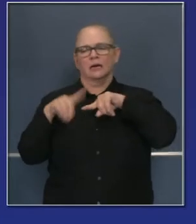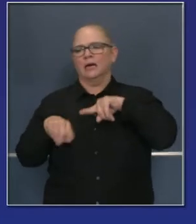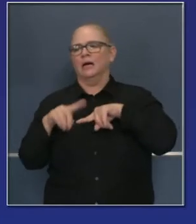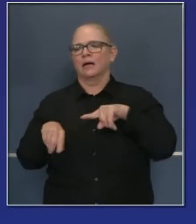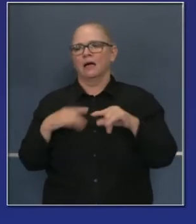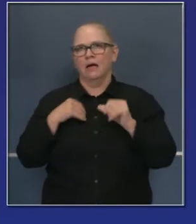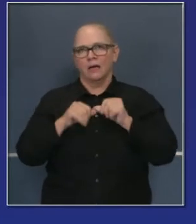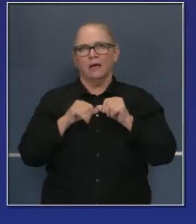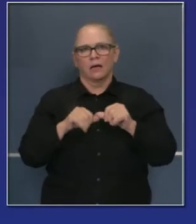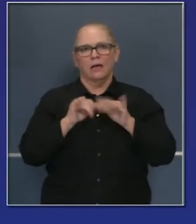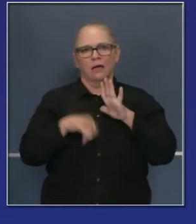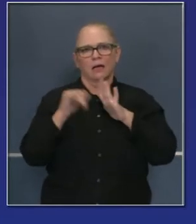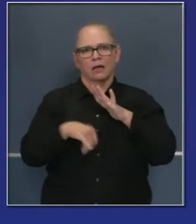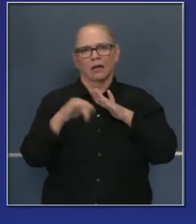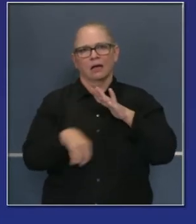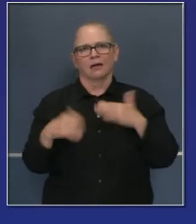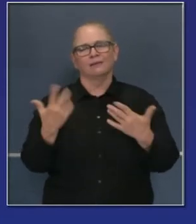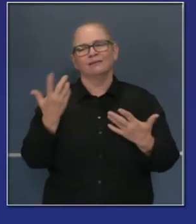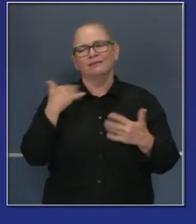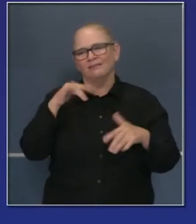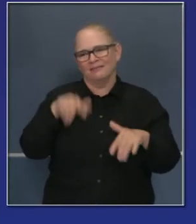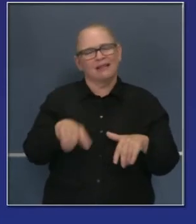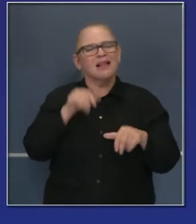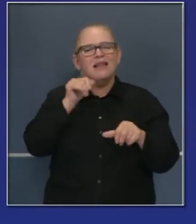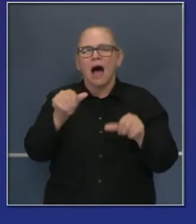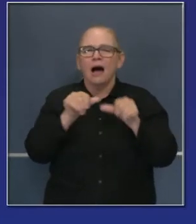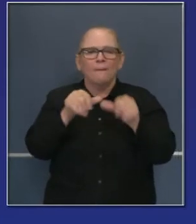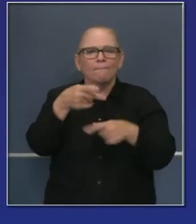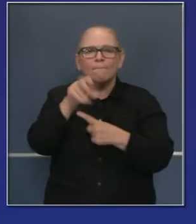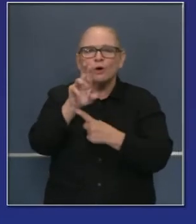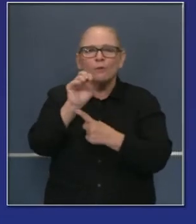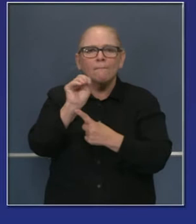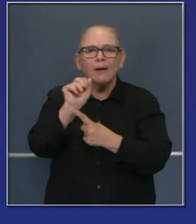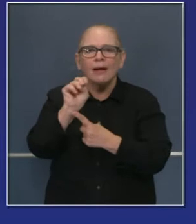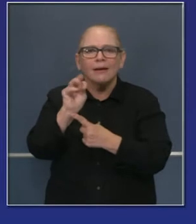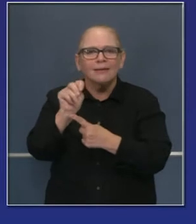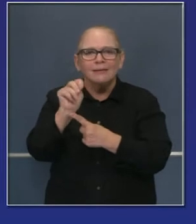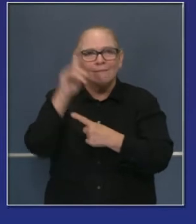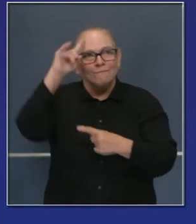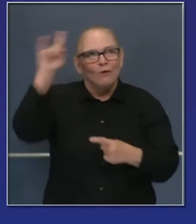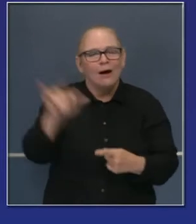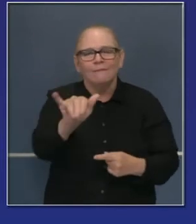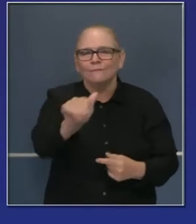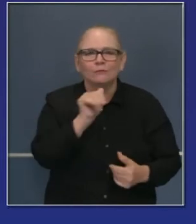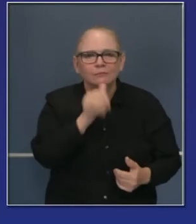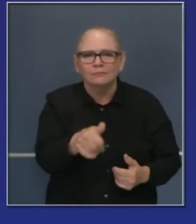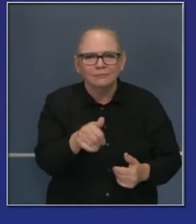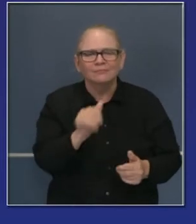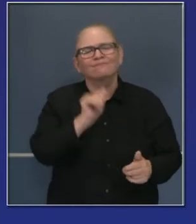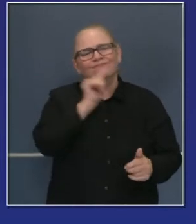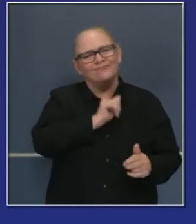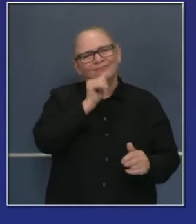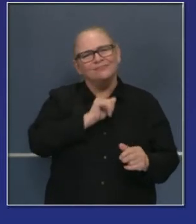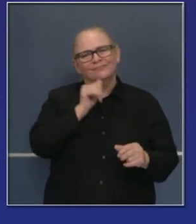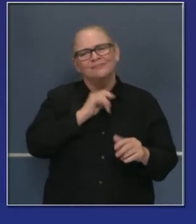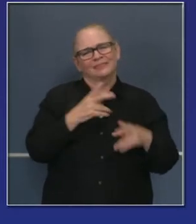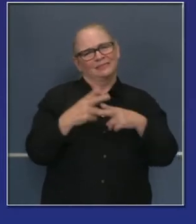esto sea un estado permanente. Esto definitivamente no es un estado permanente. Nosotros sí veremos una